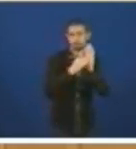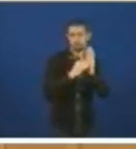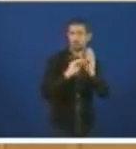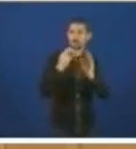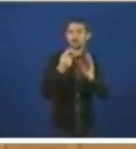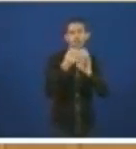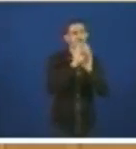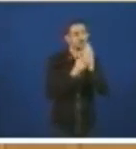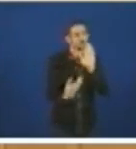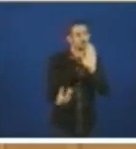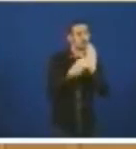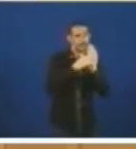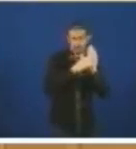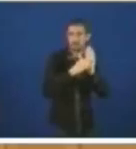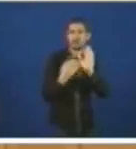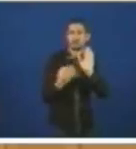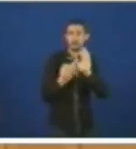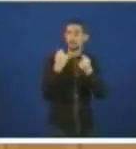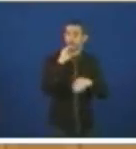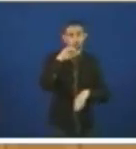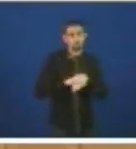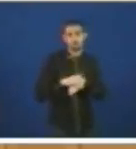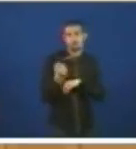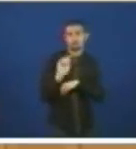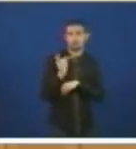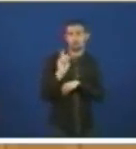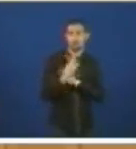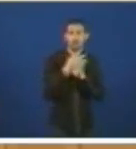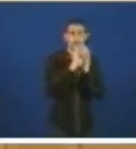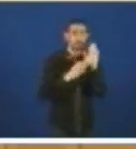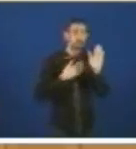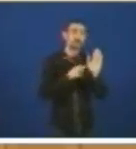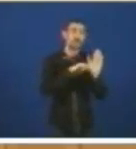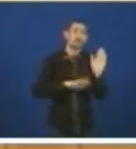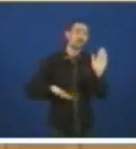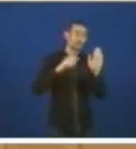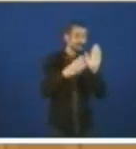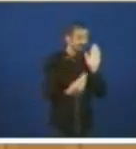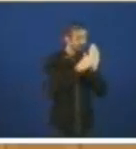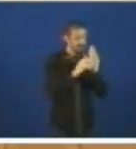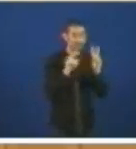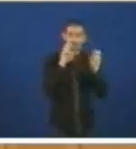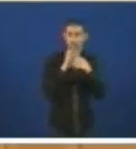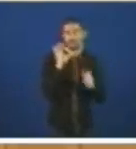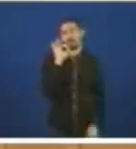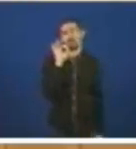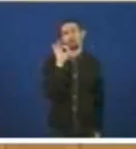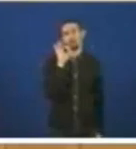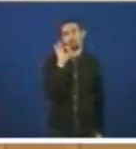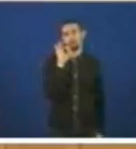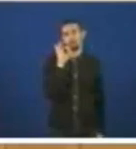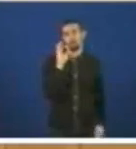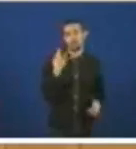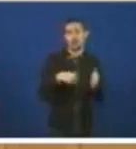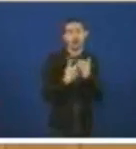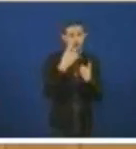especificamente, isto non se cumpriu. Nos orzamentos do Estado non aparece a sexta fragata. Eso xa se pode constatar perfectamente,